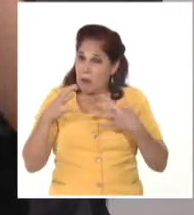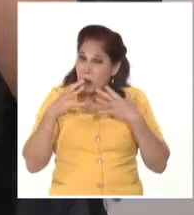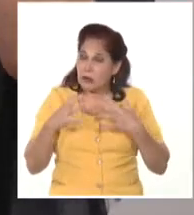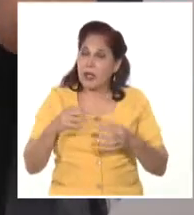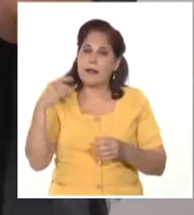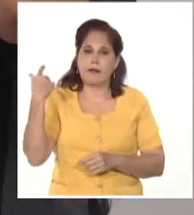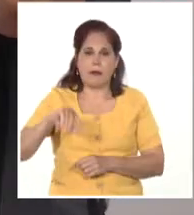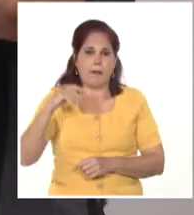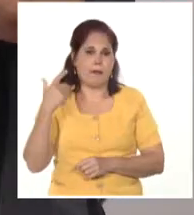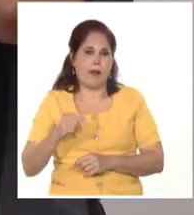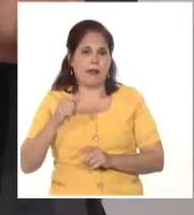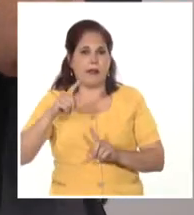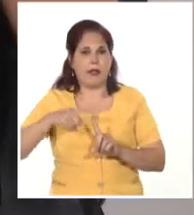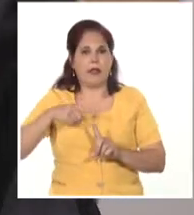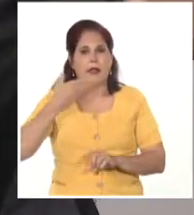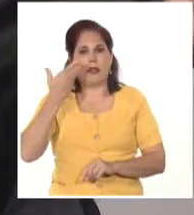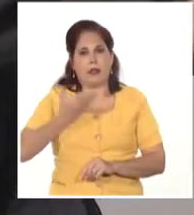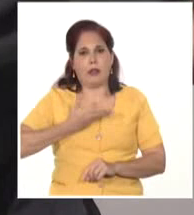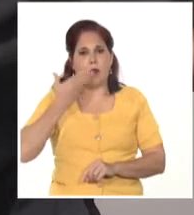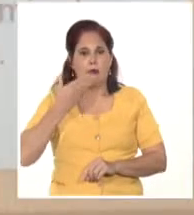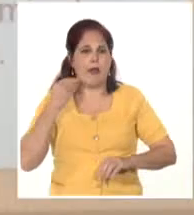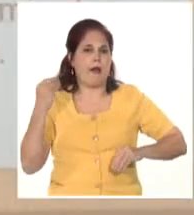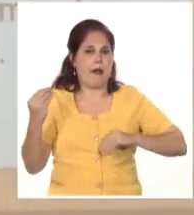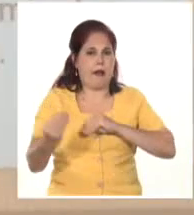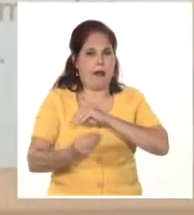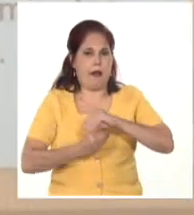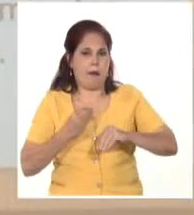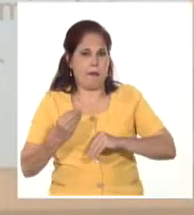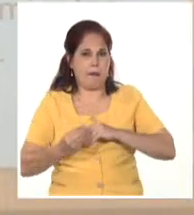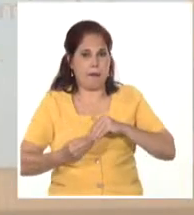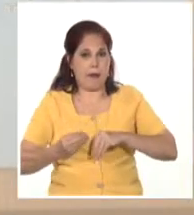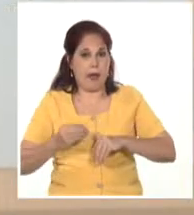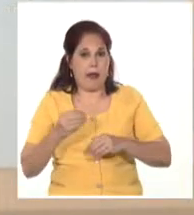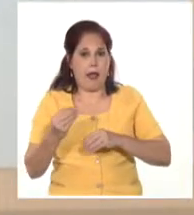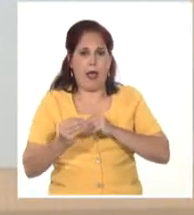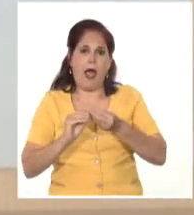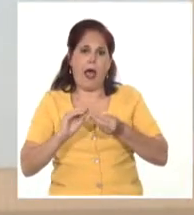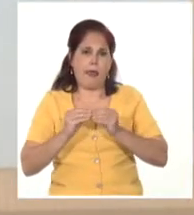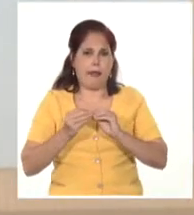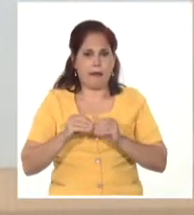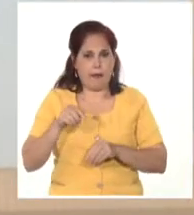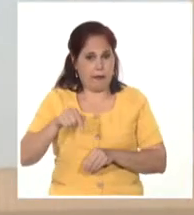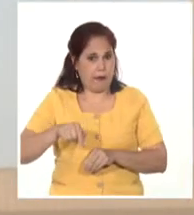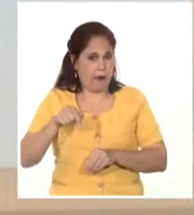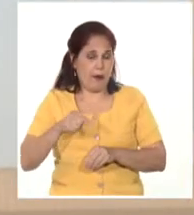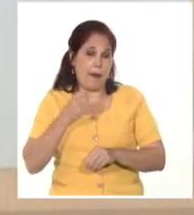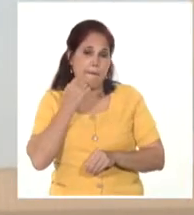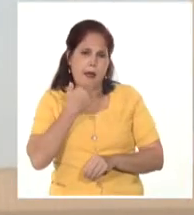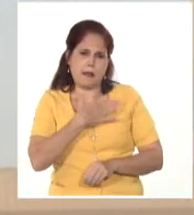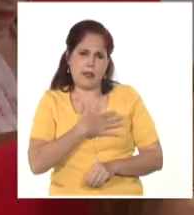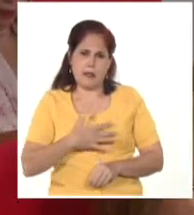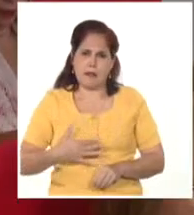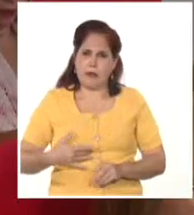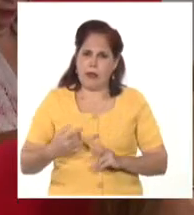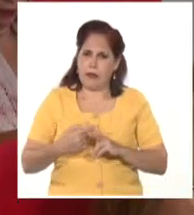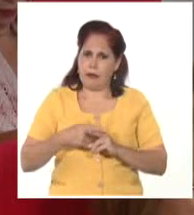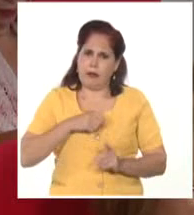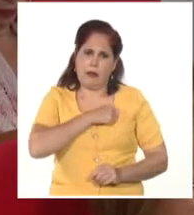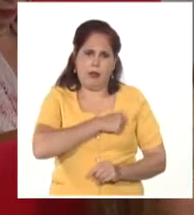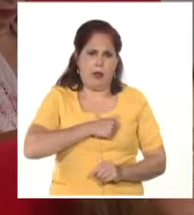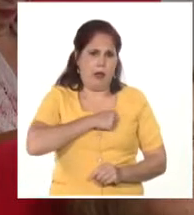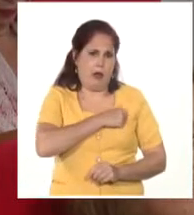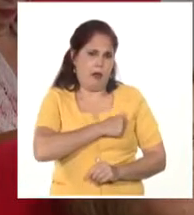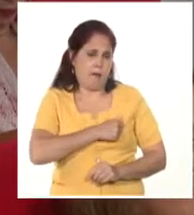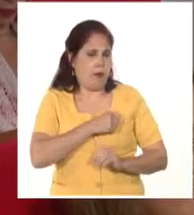prácticas y teorías, modificarlas a los tiempos con más sensibilidad y amor, con